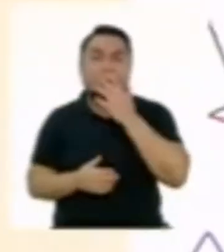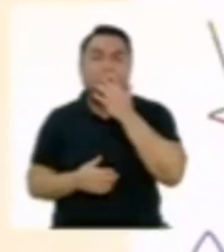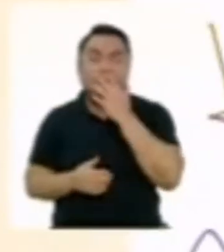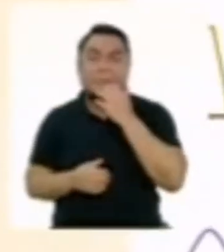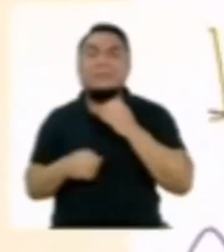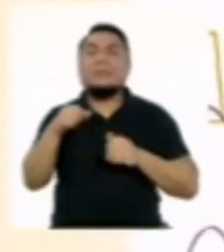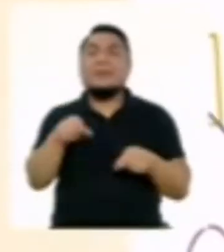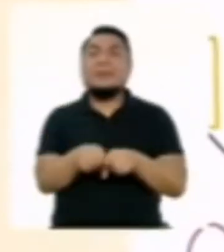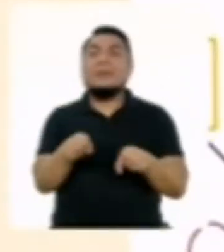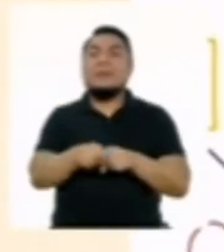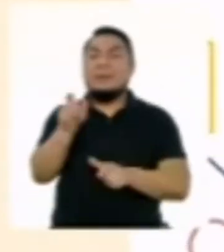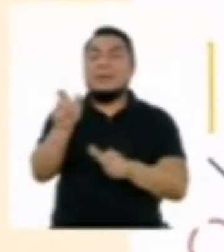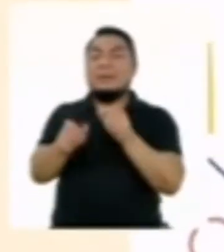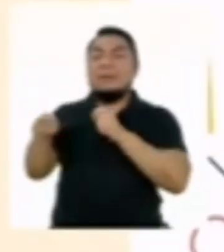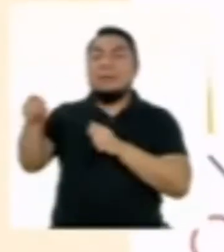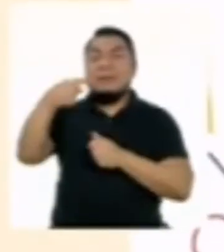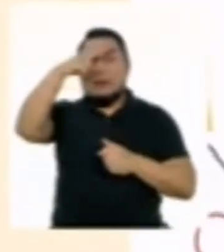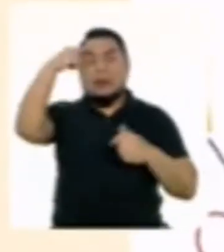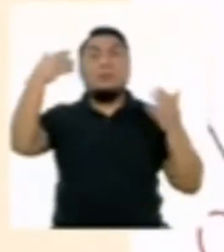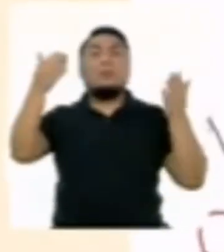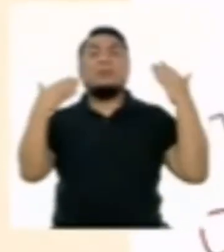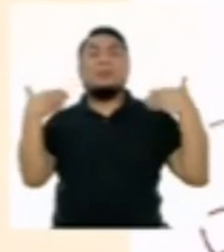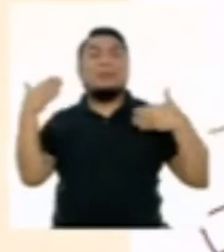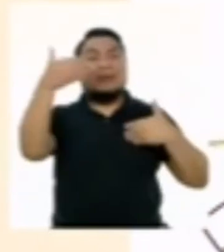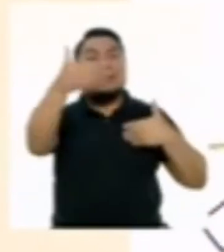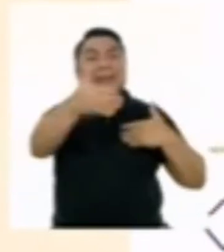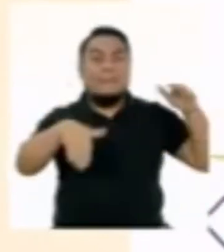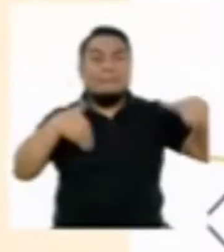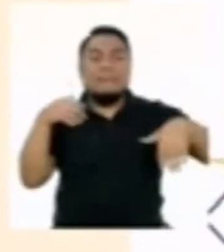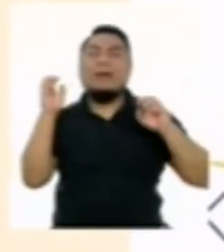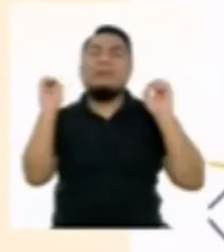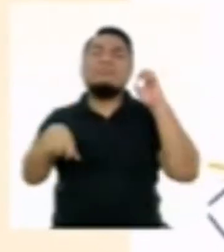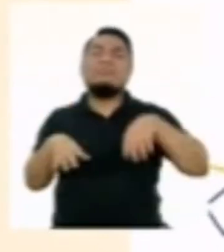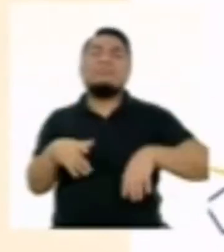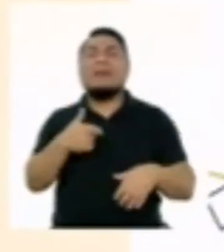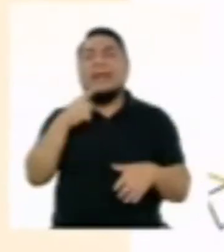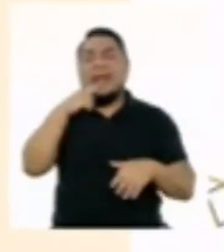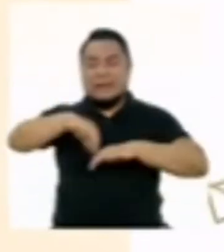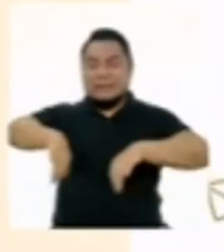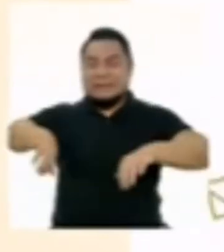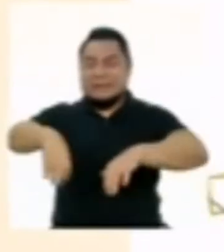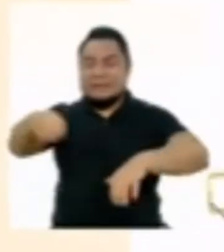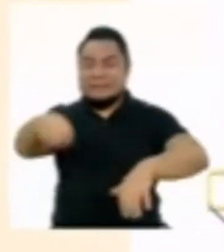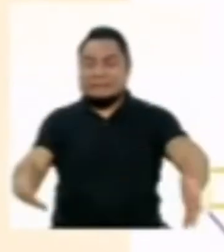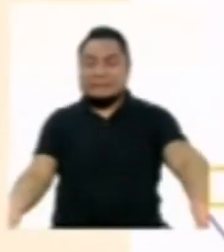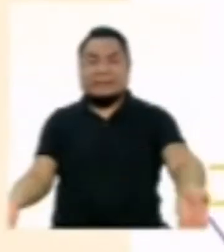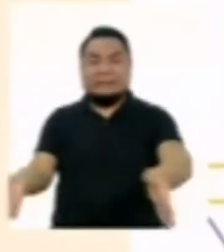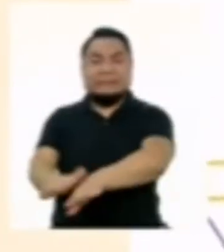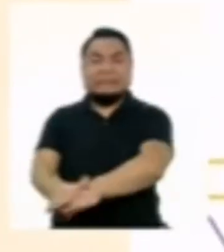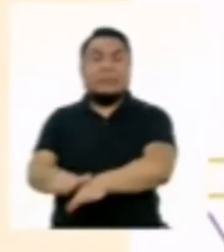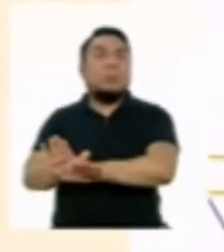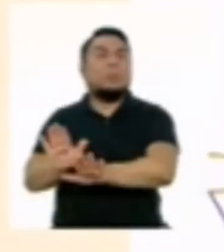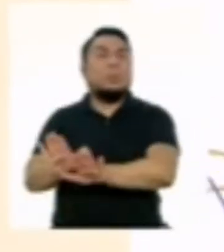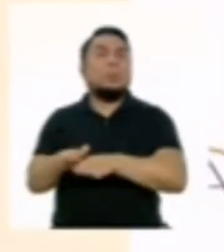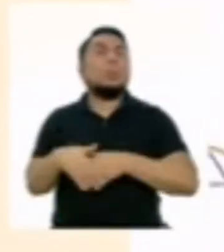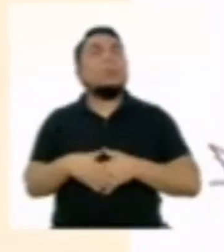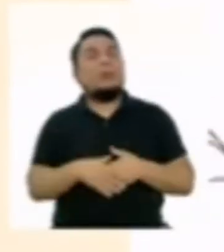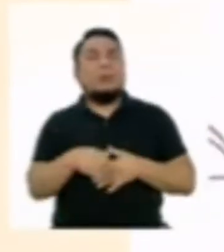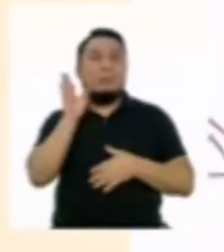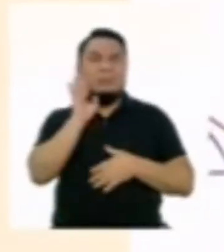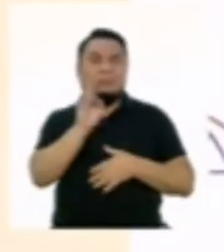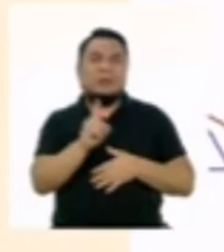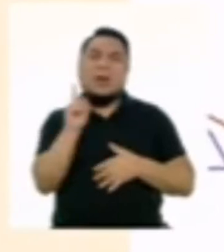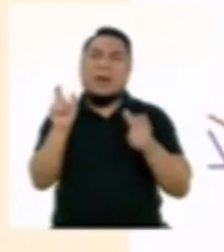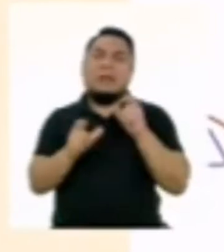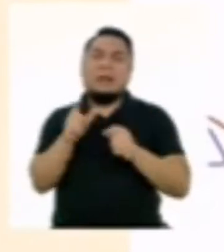Es similar a la gente que en verano acude a las playas y dejan basura enterrada en la arena o entre las piedras. O a las